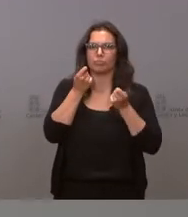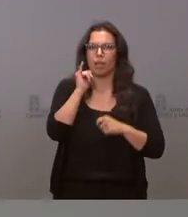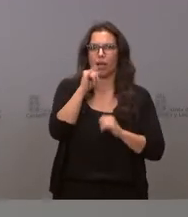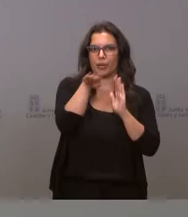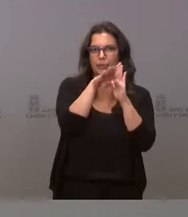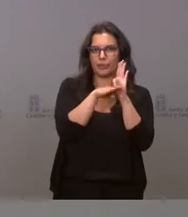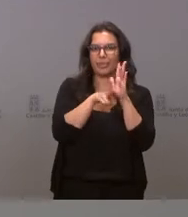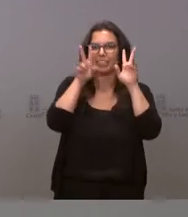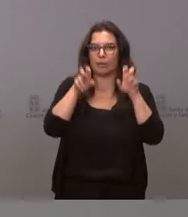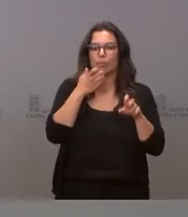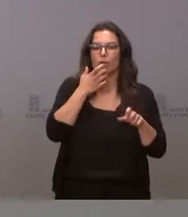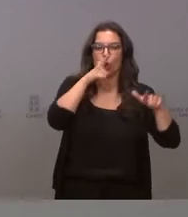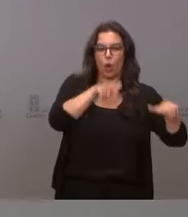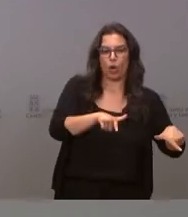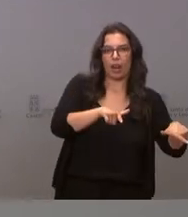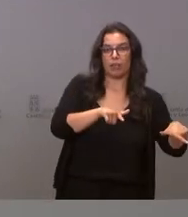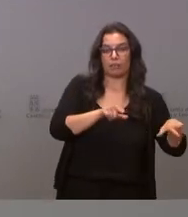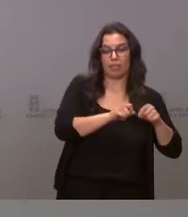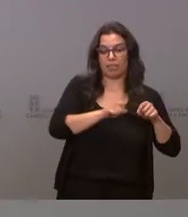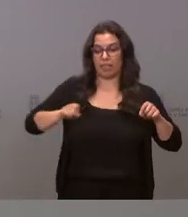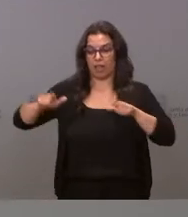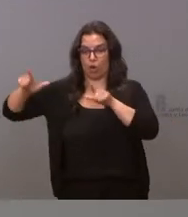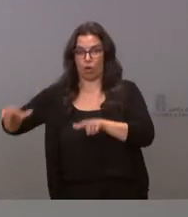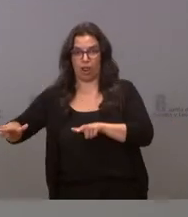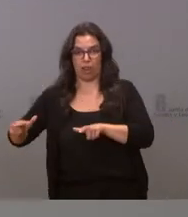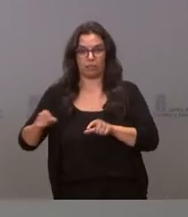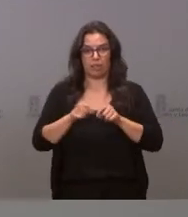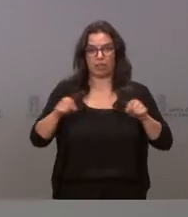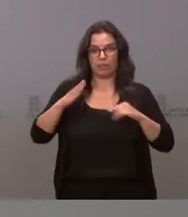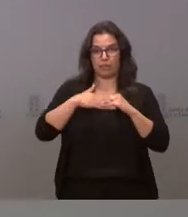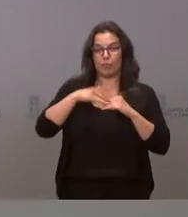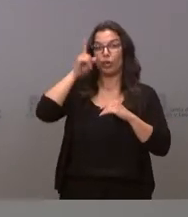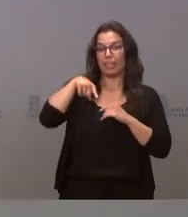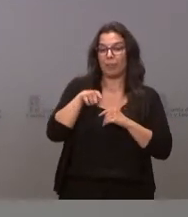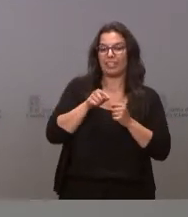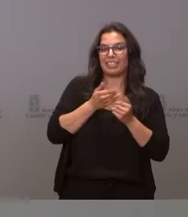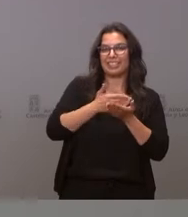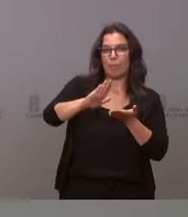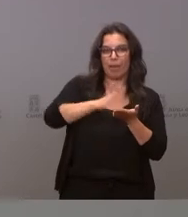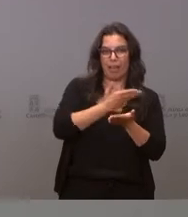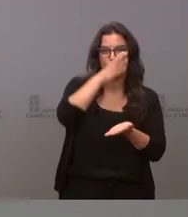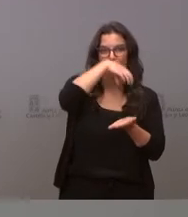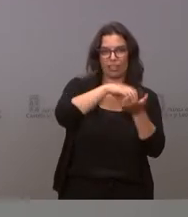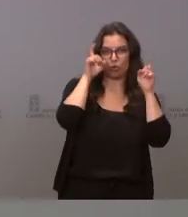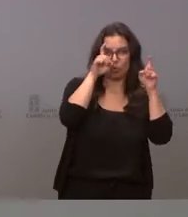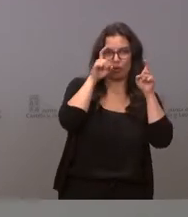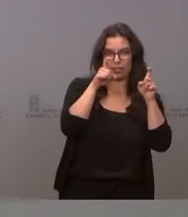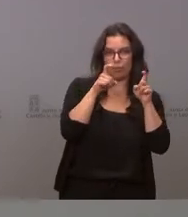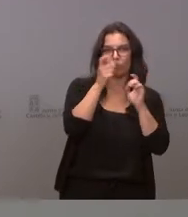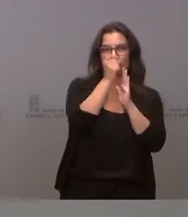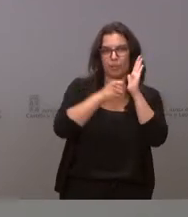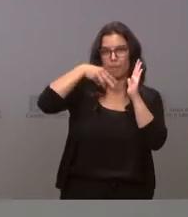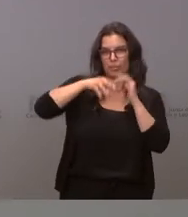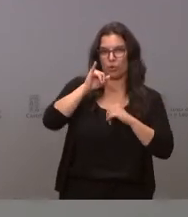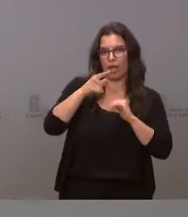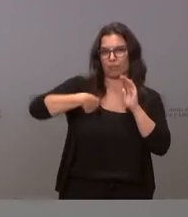distancias entre locales y también respecto a distancias que debe haber a centros educativos. En segundo lugar, también ha